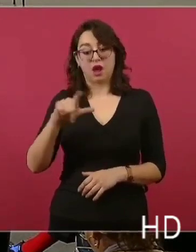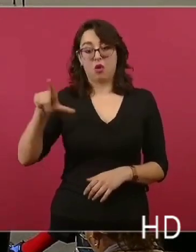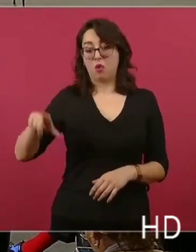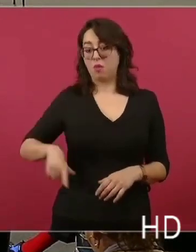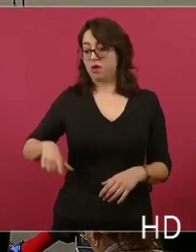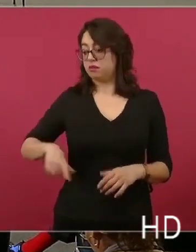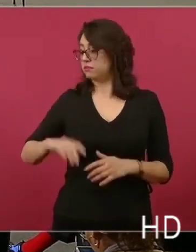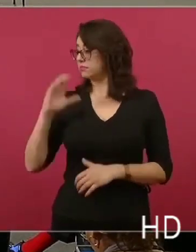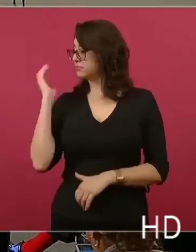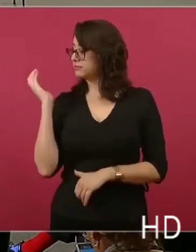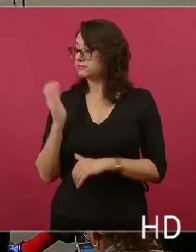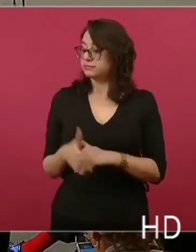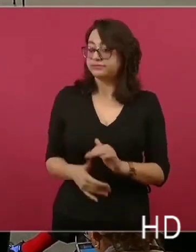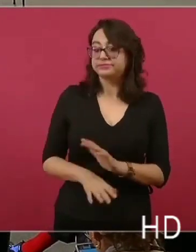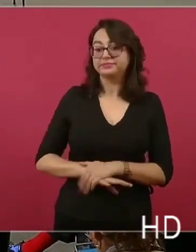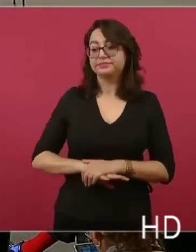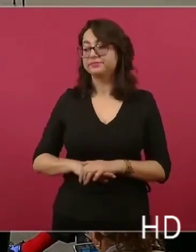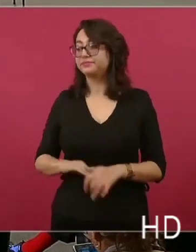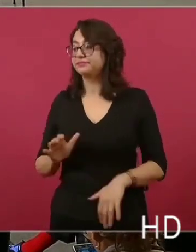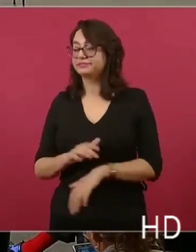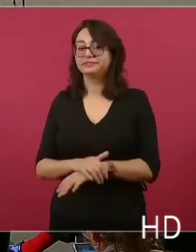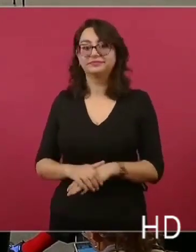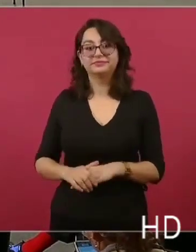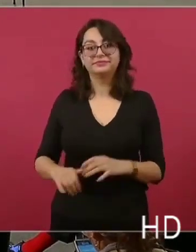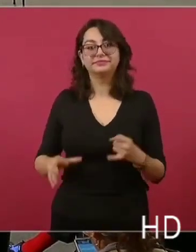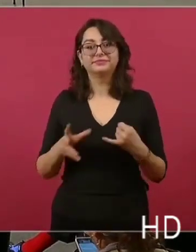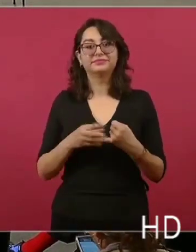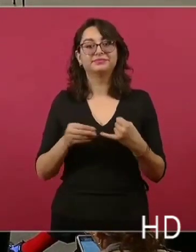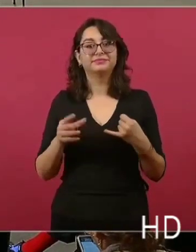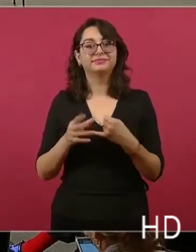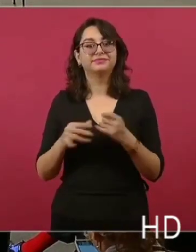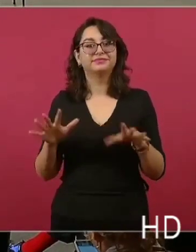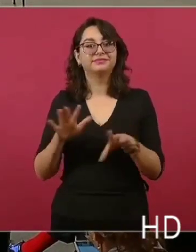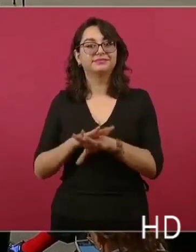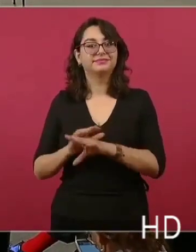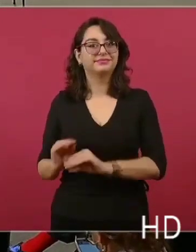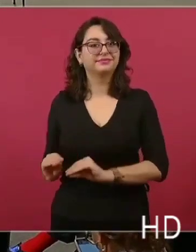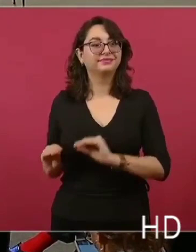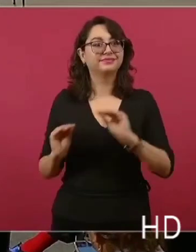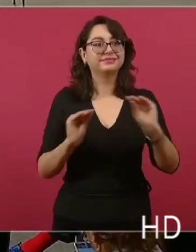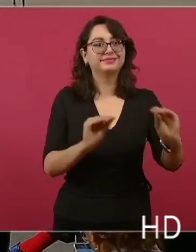Este conglomerado empresarial, claro que le daba dinero a García Luna.